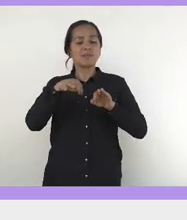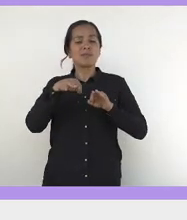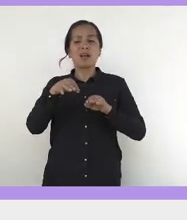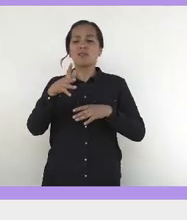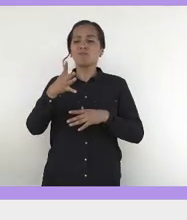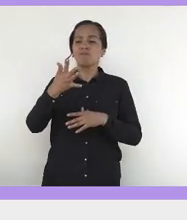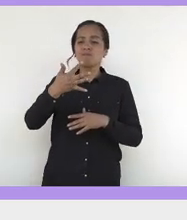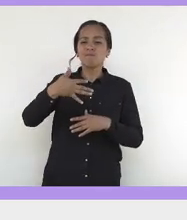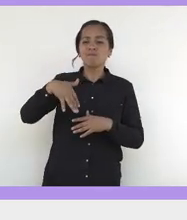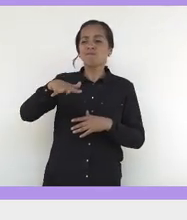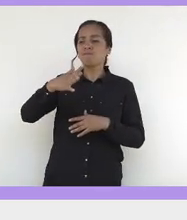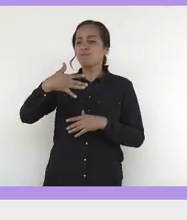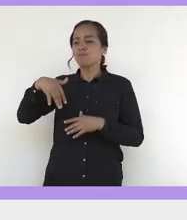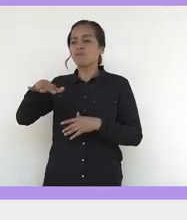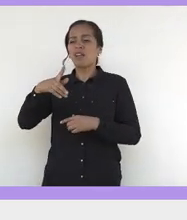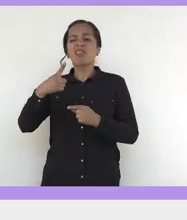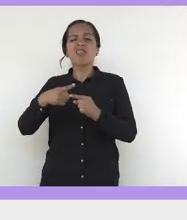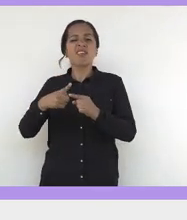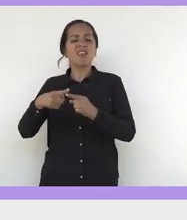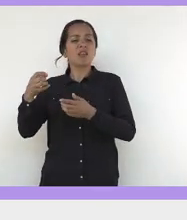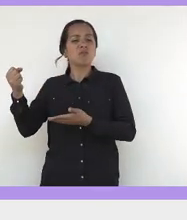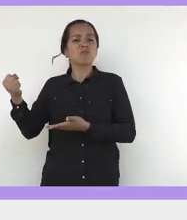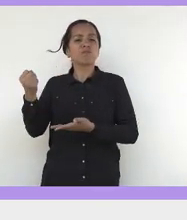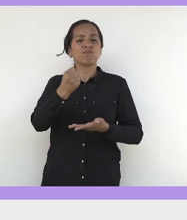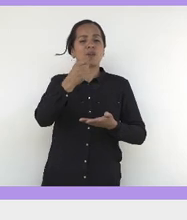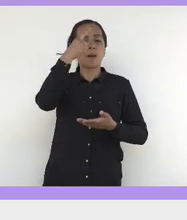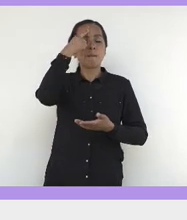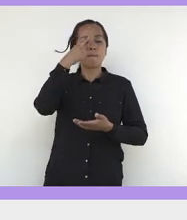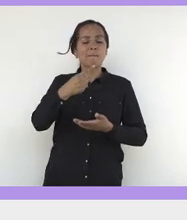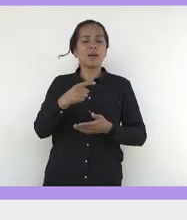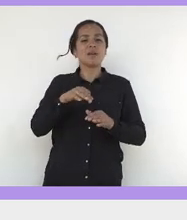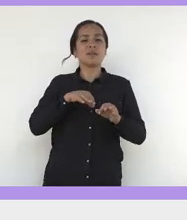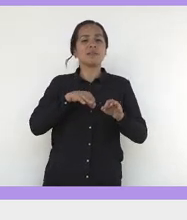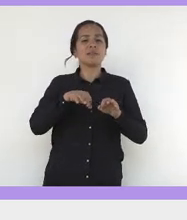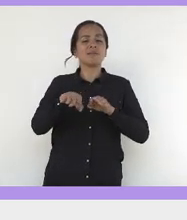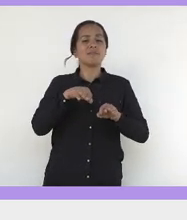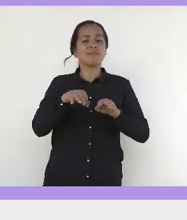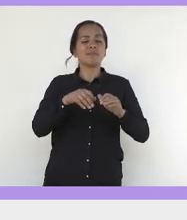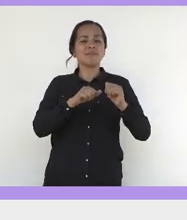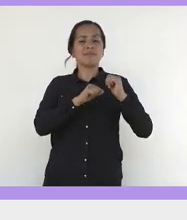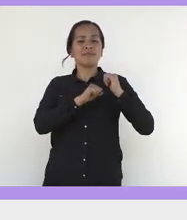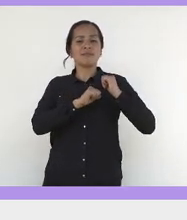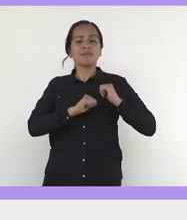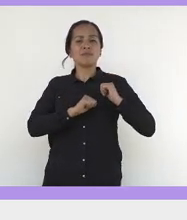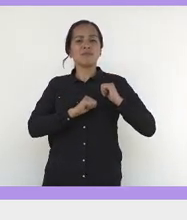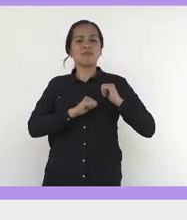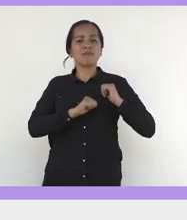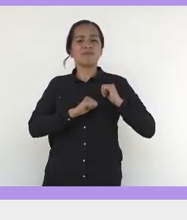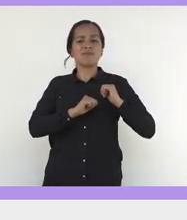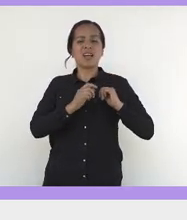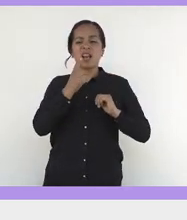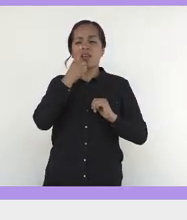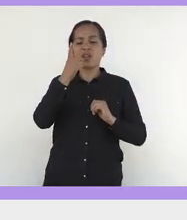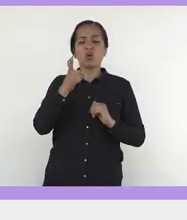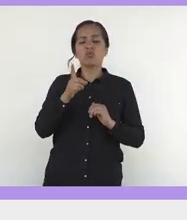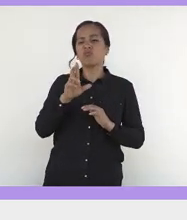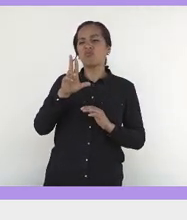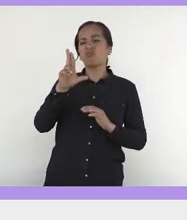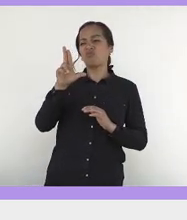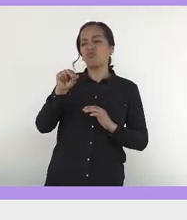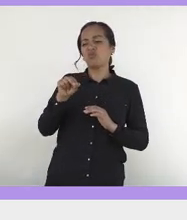quién ocupar esa vacante, y recuerdo que nos dijo, no voy a contratar a una mujer,